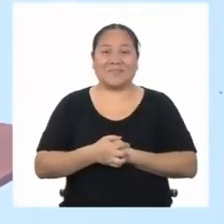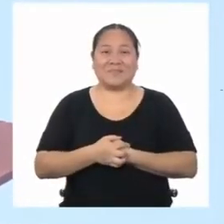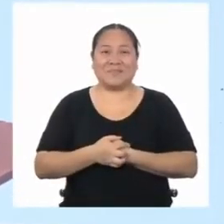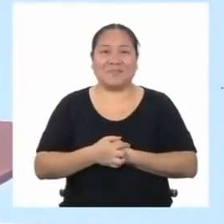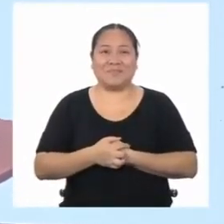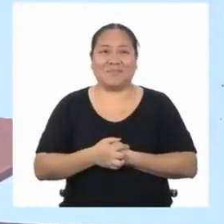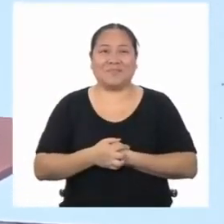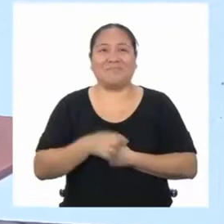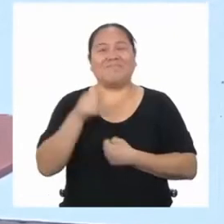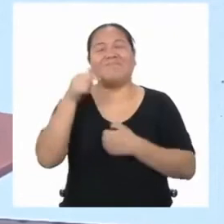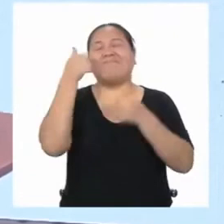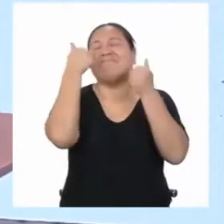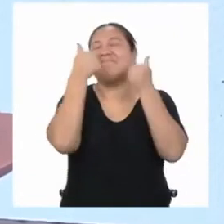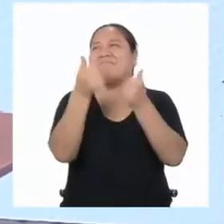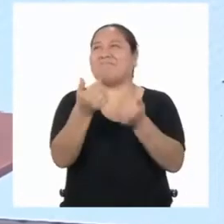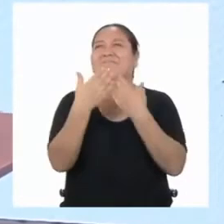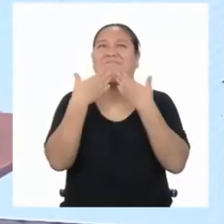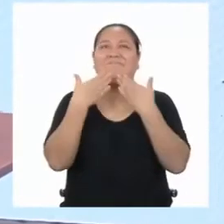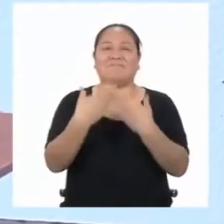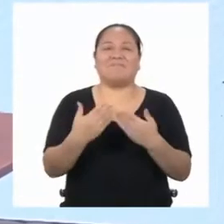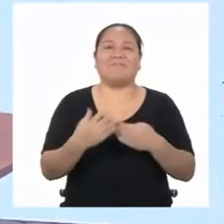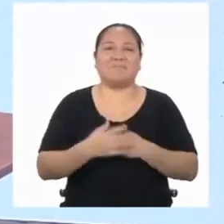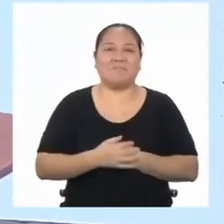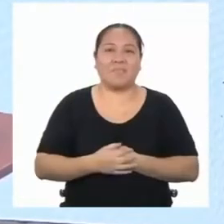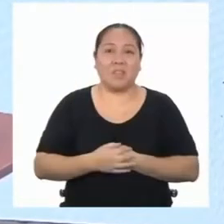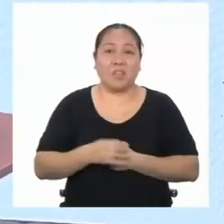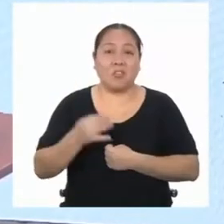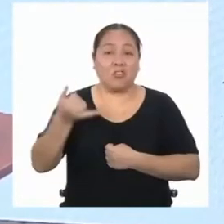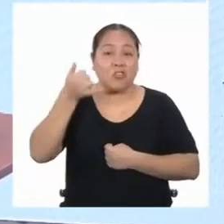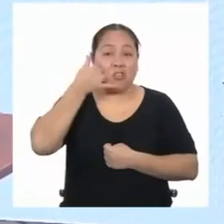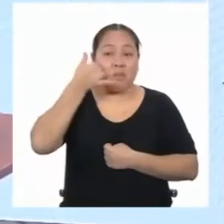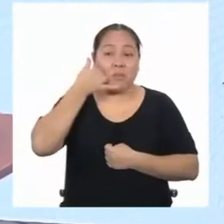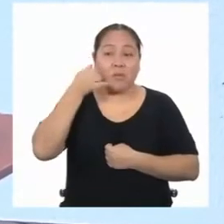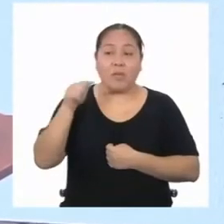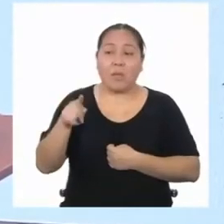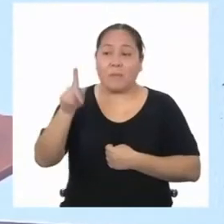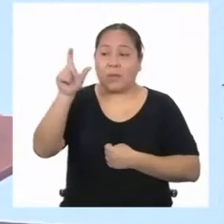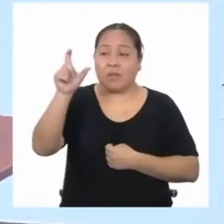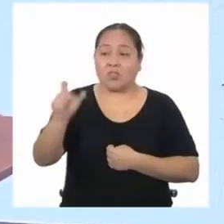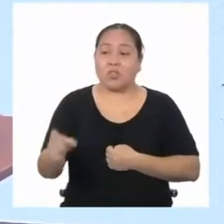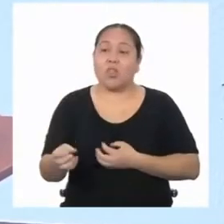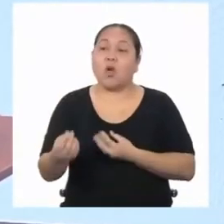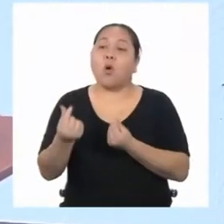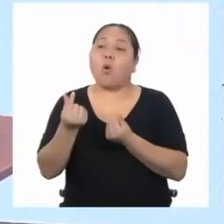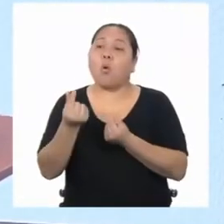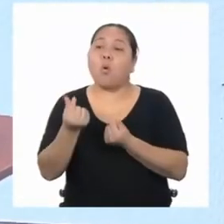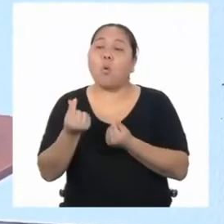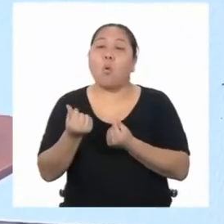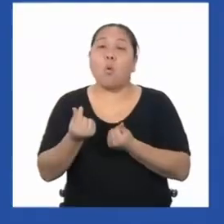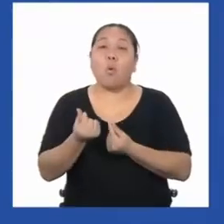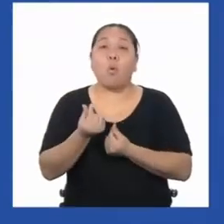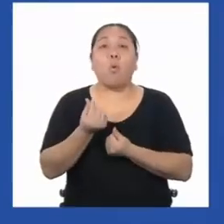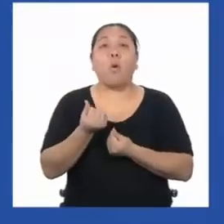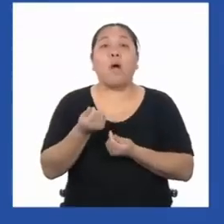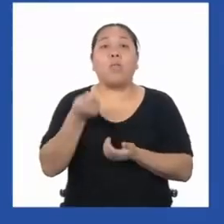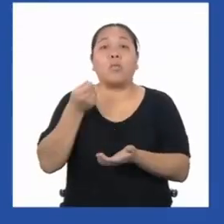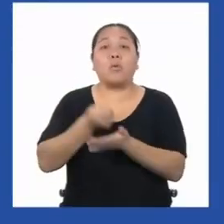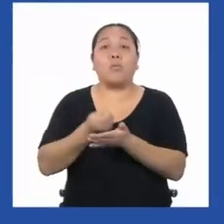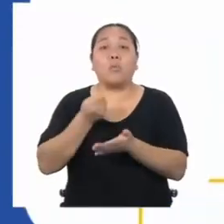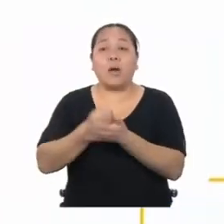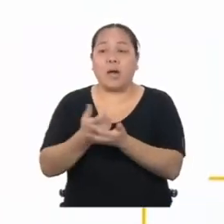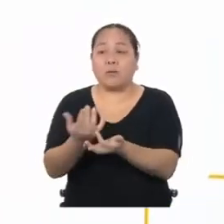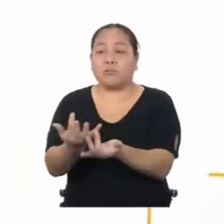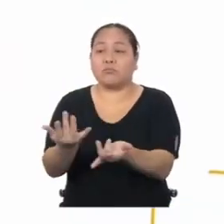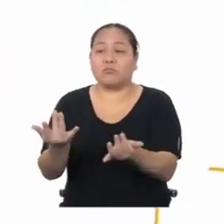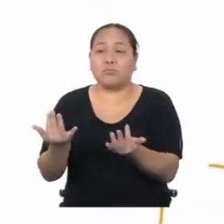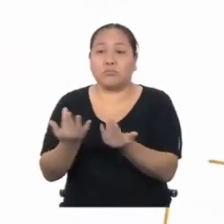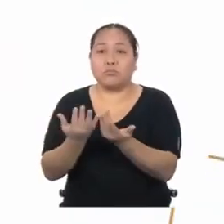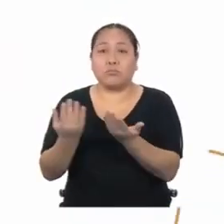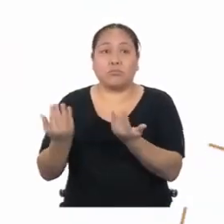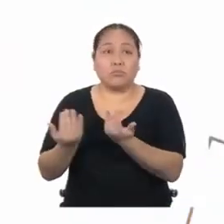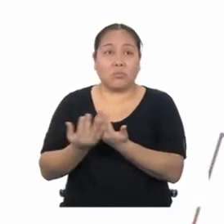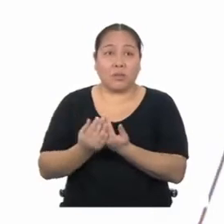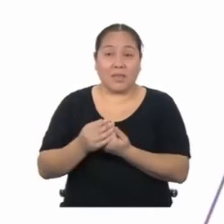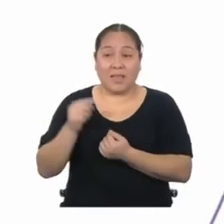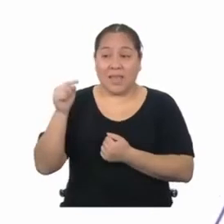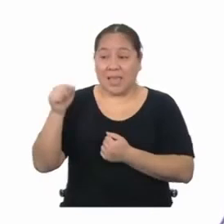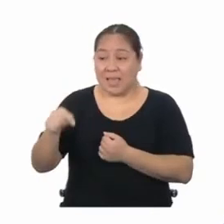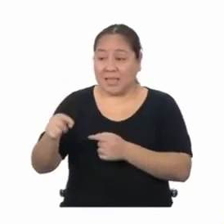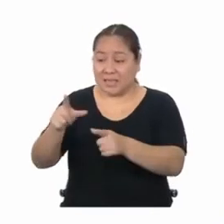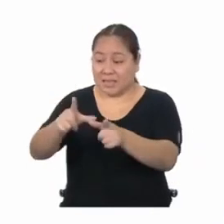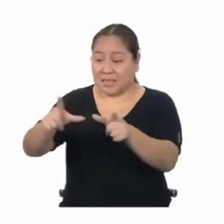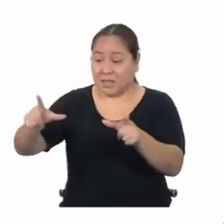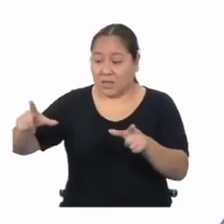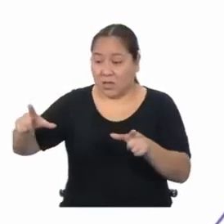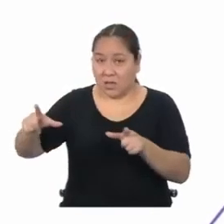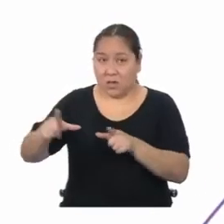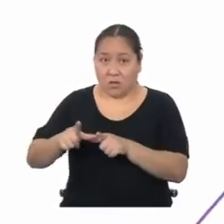Son lo máximo. Les cuento que llamé a un proveedor a preguntar cuánto costaba el metro cuadrado de GRAT. Miren, esa es la cancha